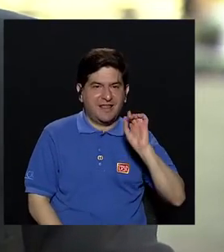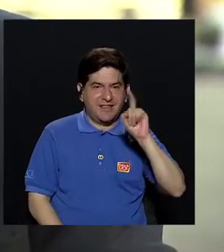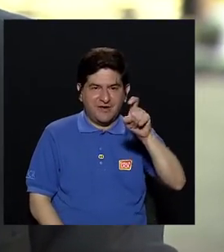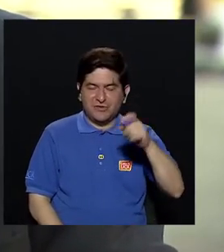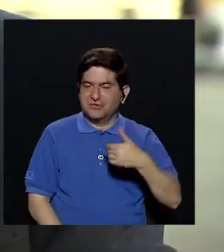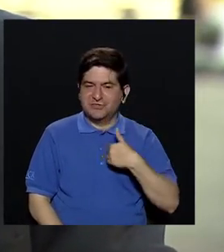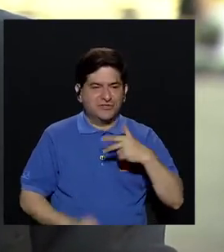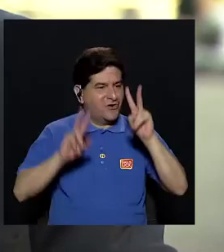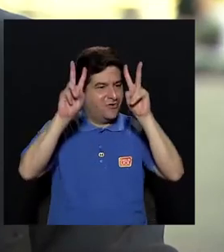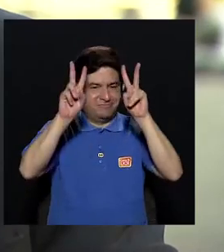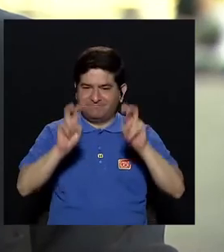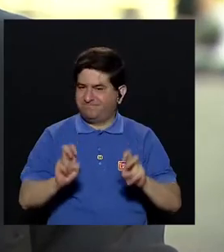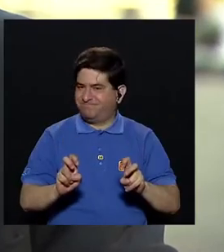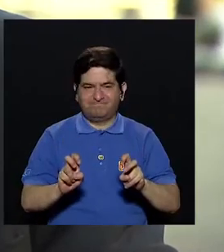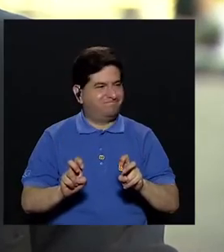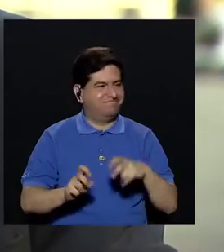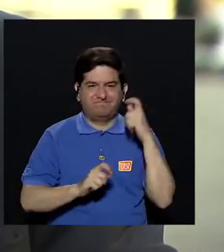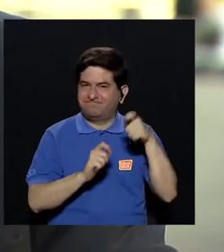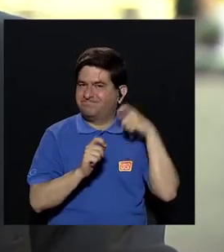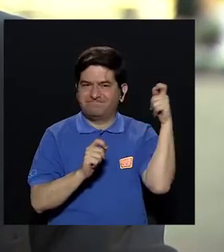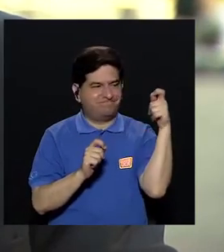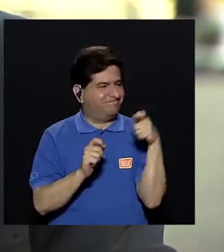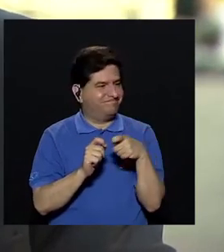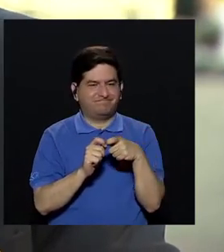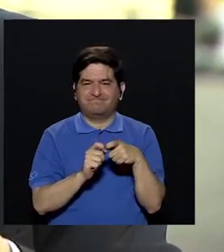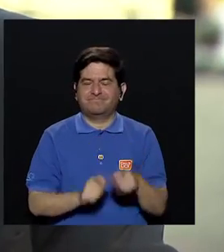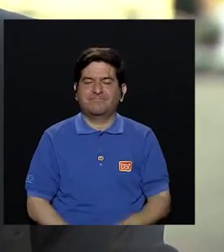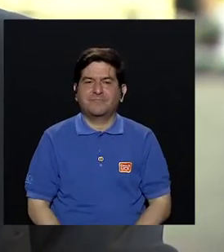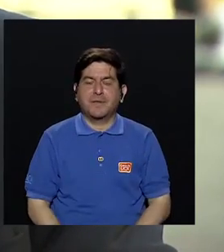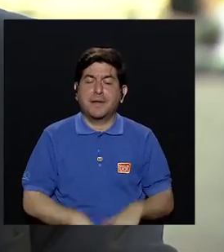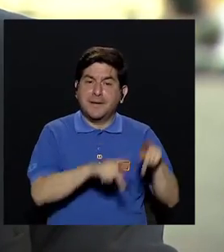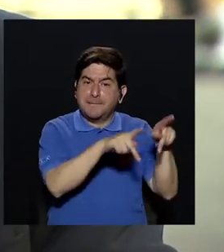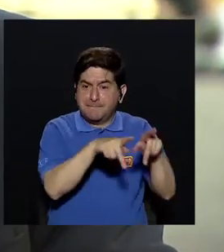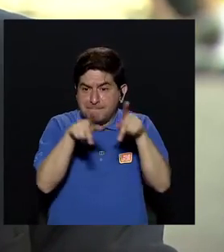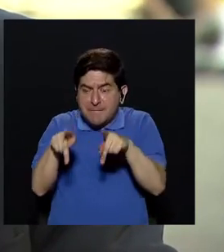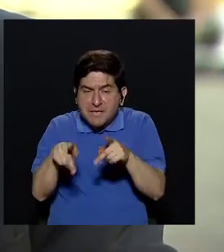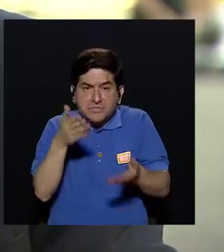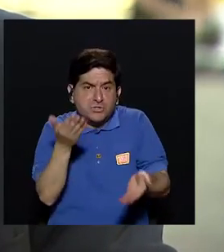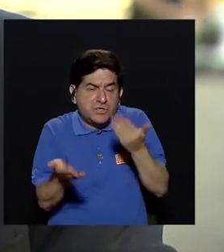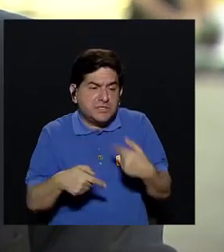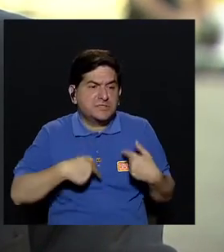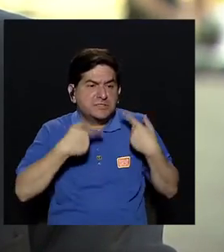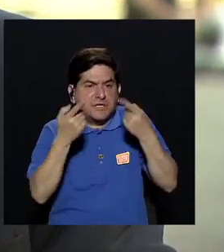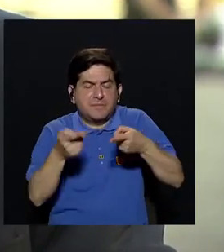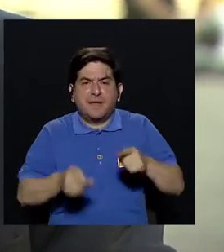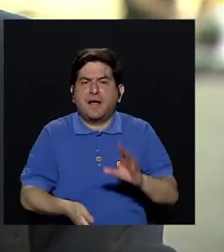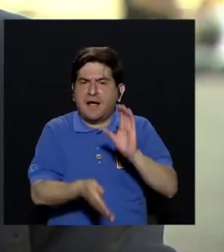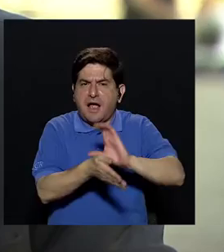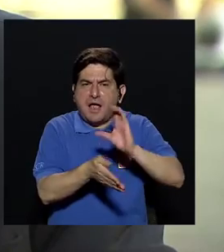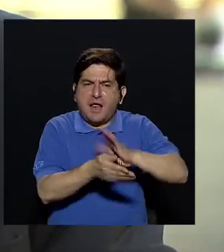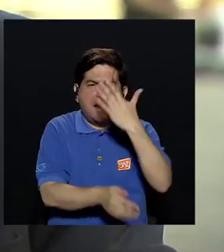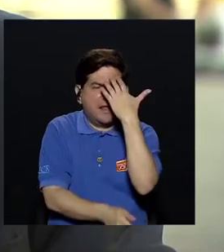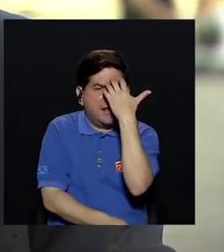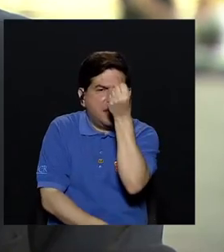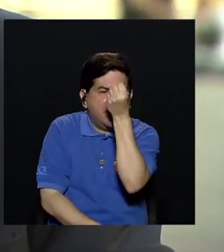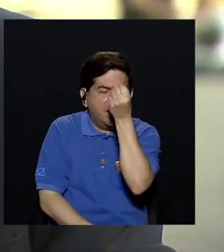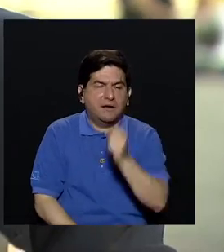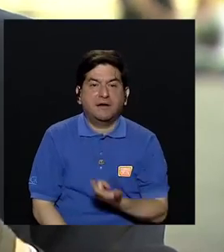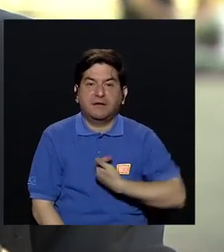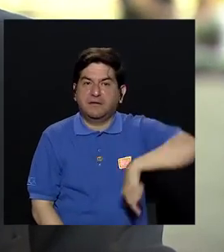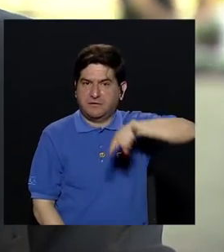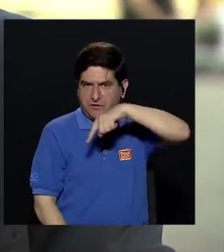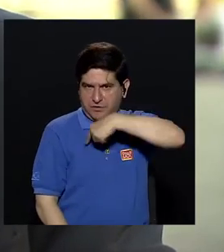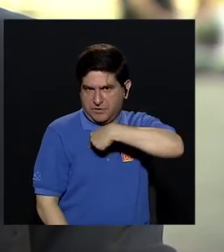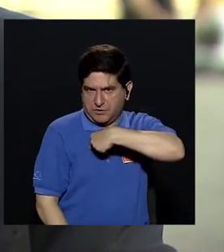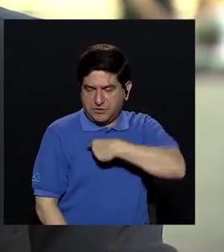no tiene un examen específico. Muchas de las personas, cuando acuden a la Clínica de la Memoria y